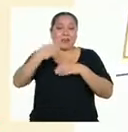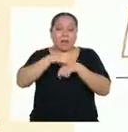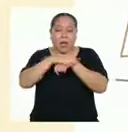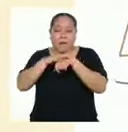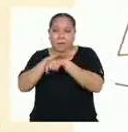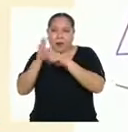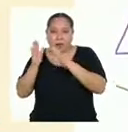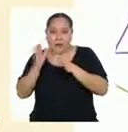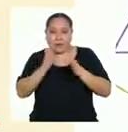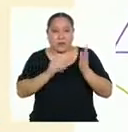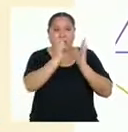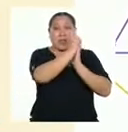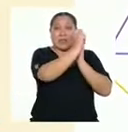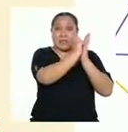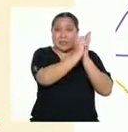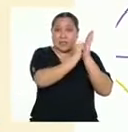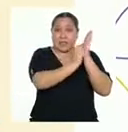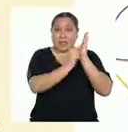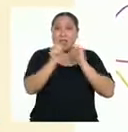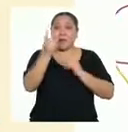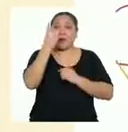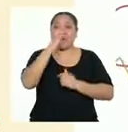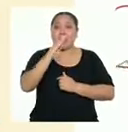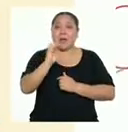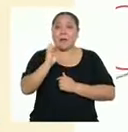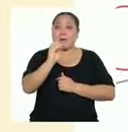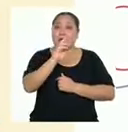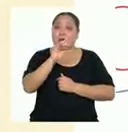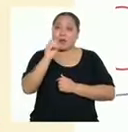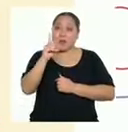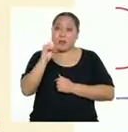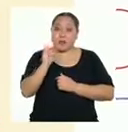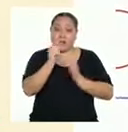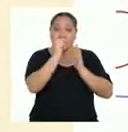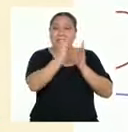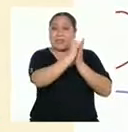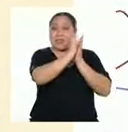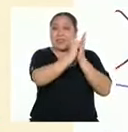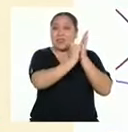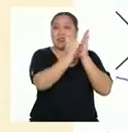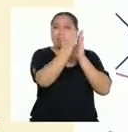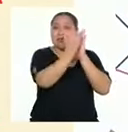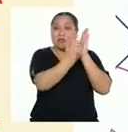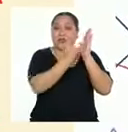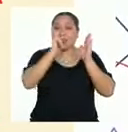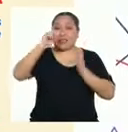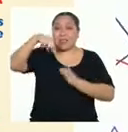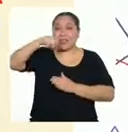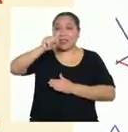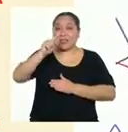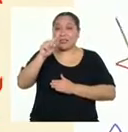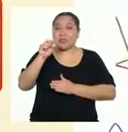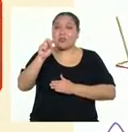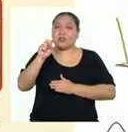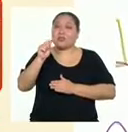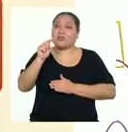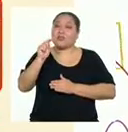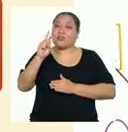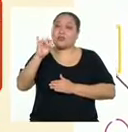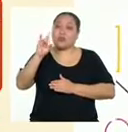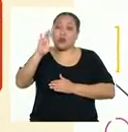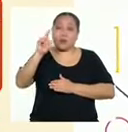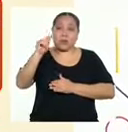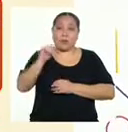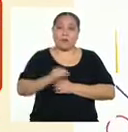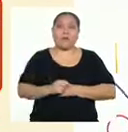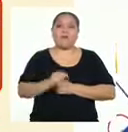la planificación y textualización de la primera versión de nuestro texto instructivo, lo que nos toca es realizar los dos últimos pasos de la producción